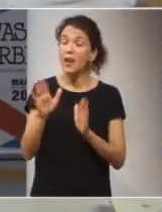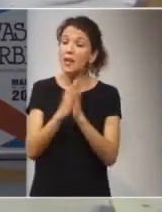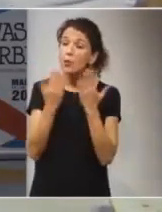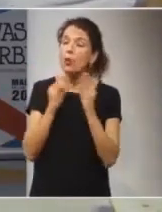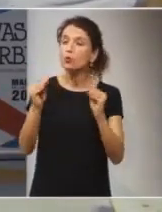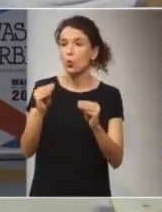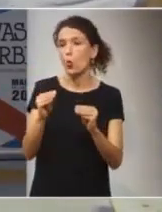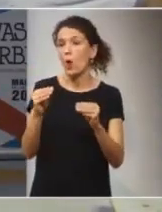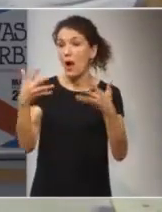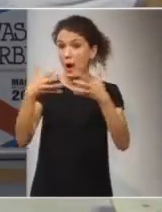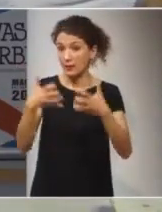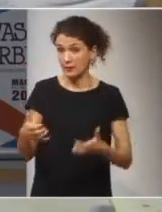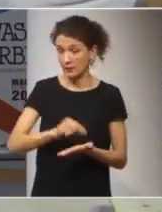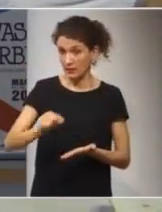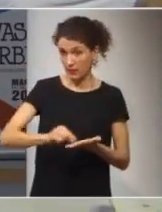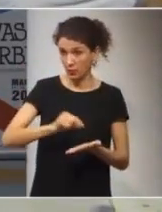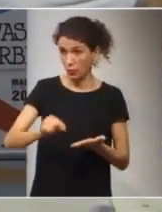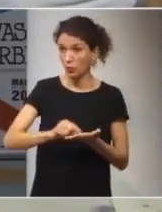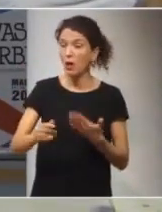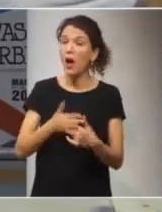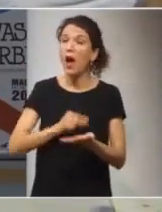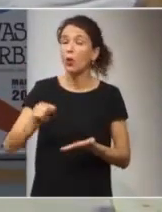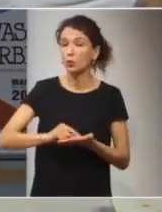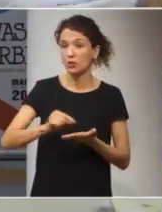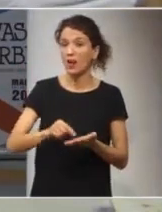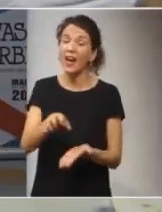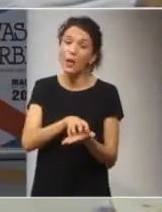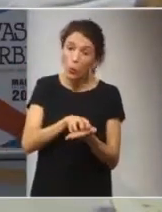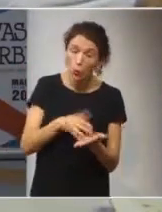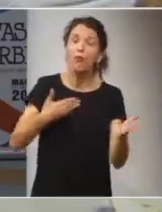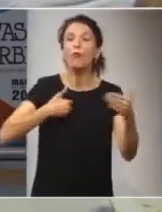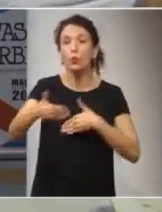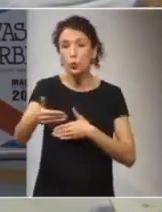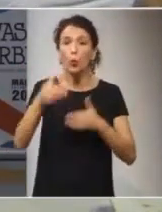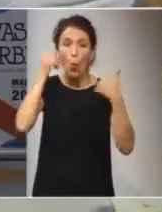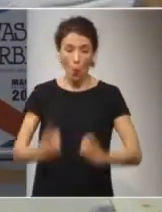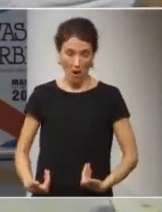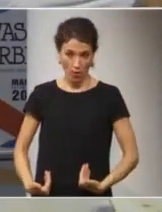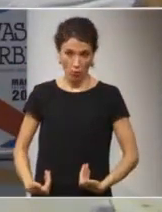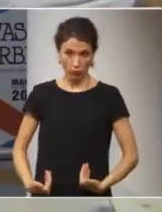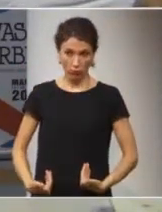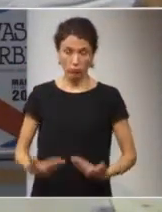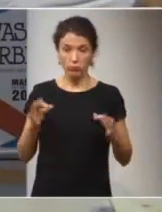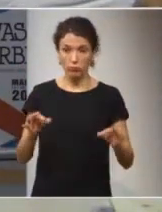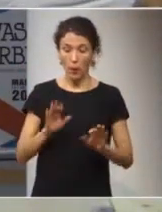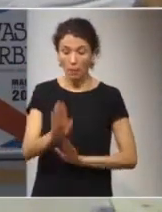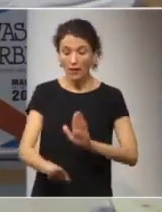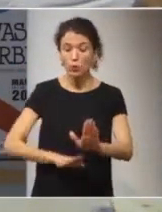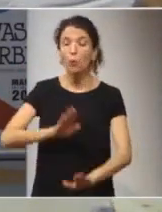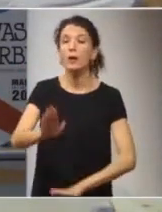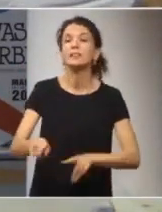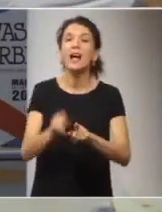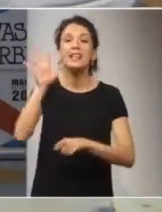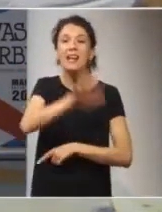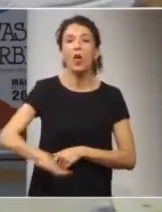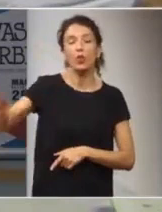que ha escrito. Guillermo es autor del libro Encrucijada y futuro del ser humano, Los pasos hacia la